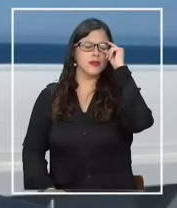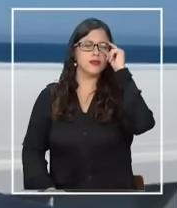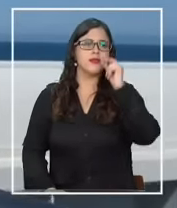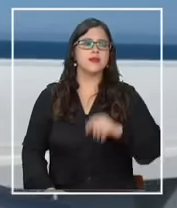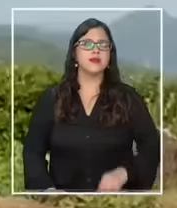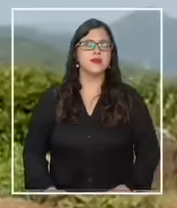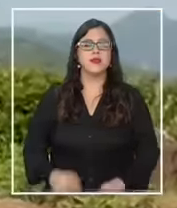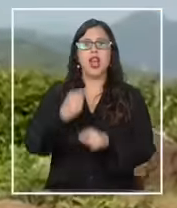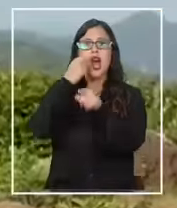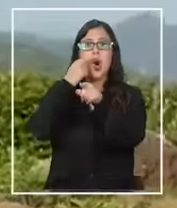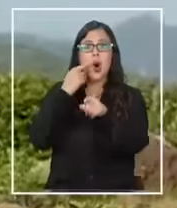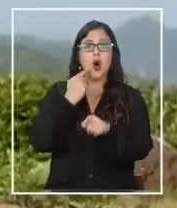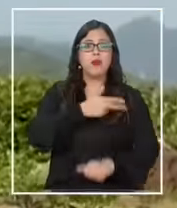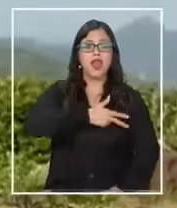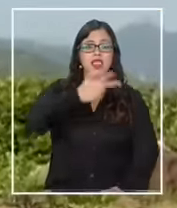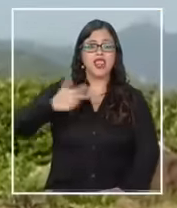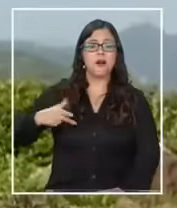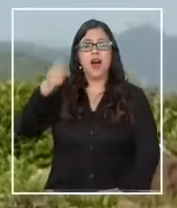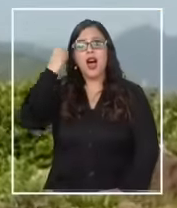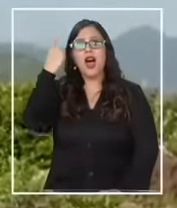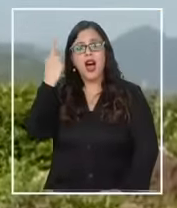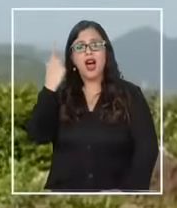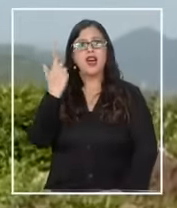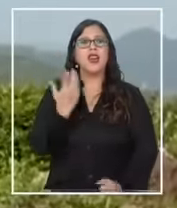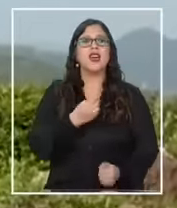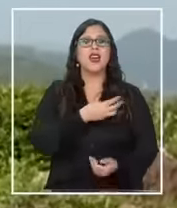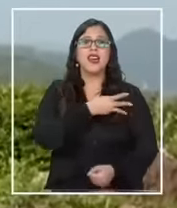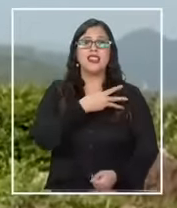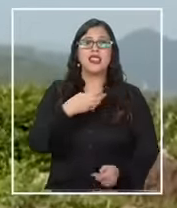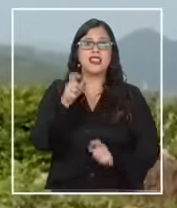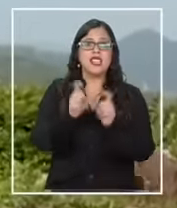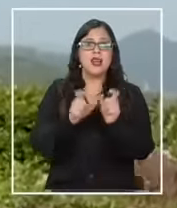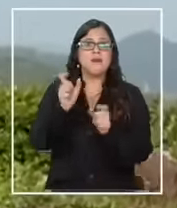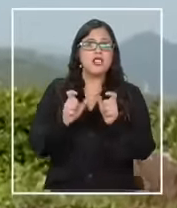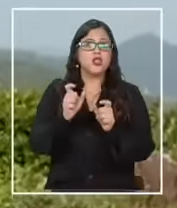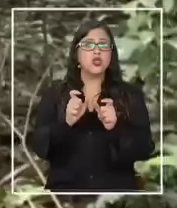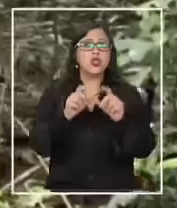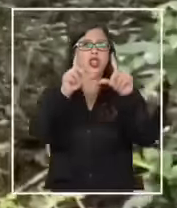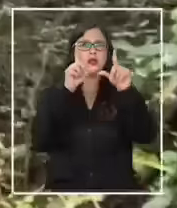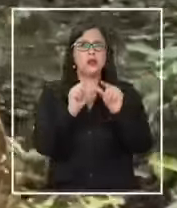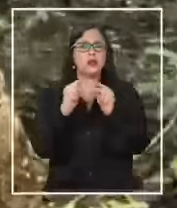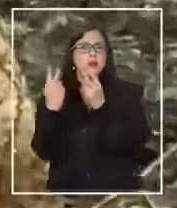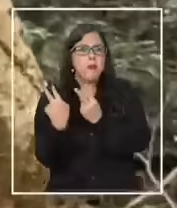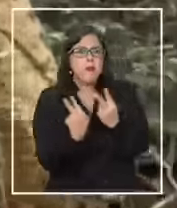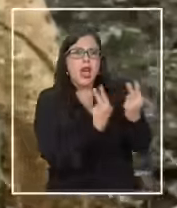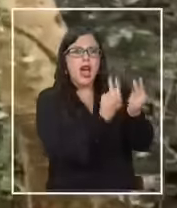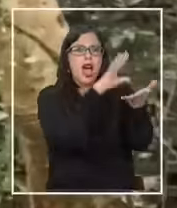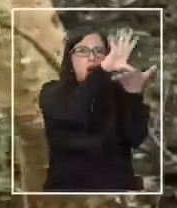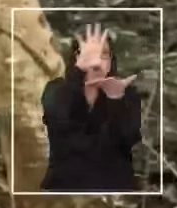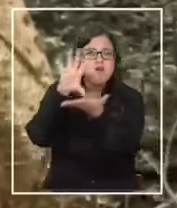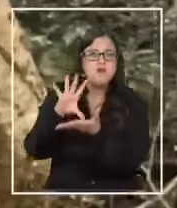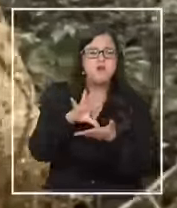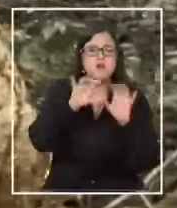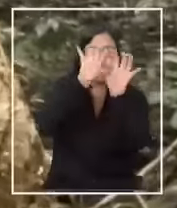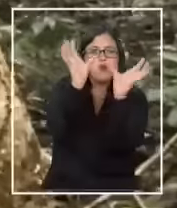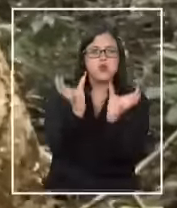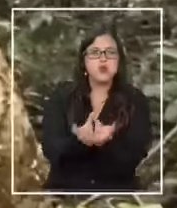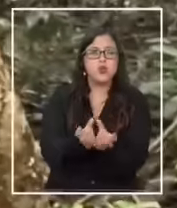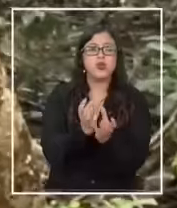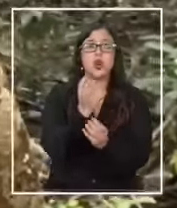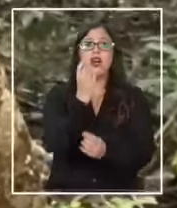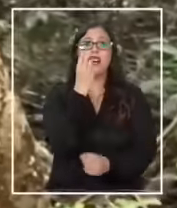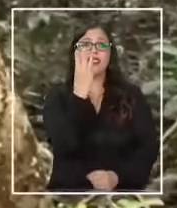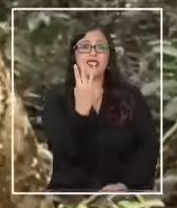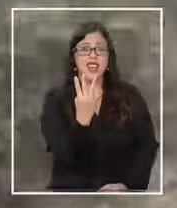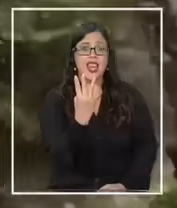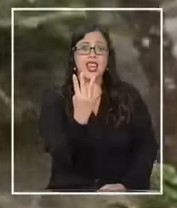cuando este hombre danés se enteró de que menos de 300 personas han visitado todos los países del mundo que tres han